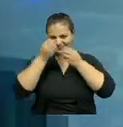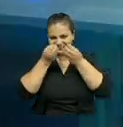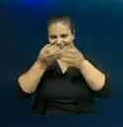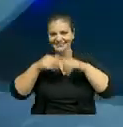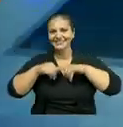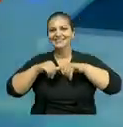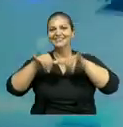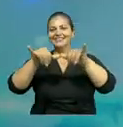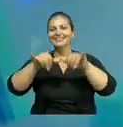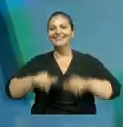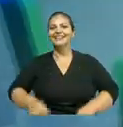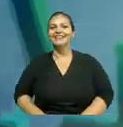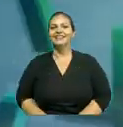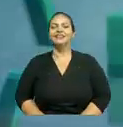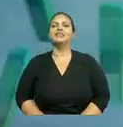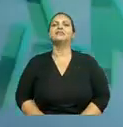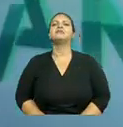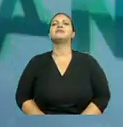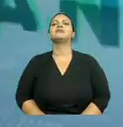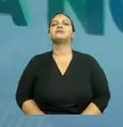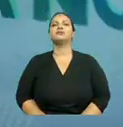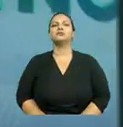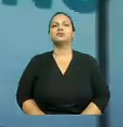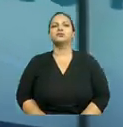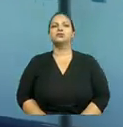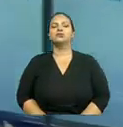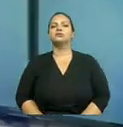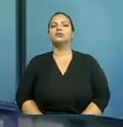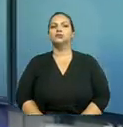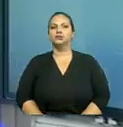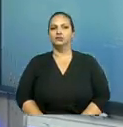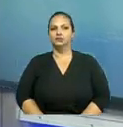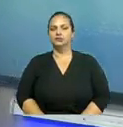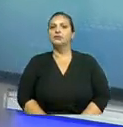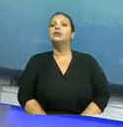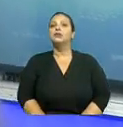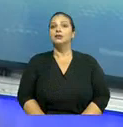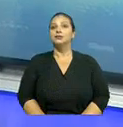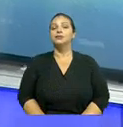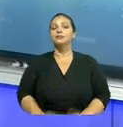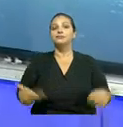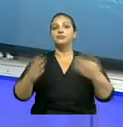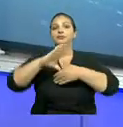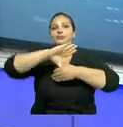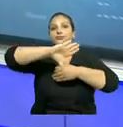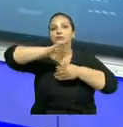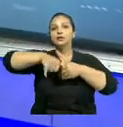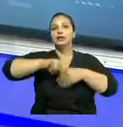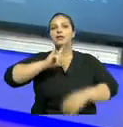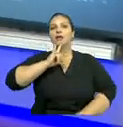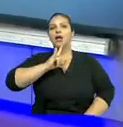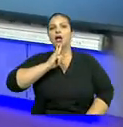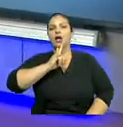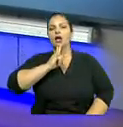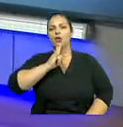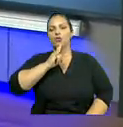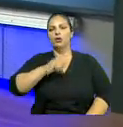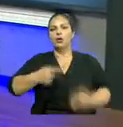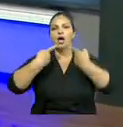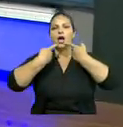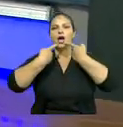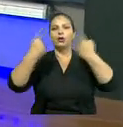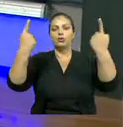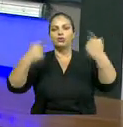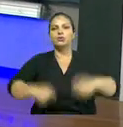La posibilidad de postularse para la denominada lotería de visas hacia Estados Unidos culmina este 5 de